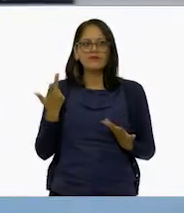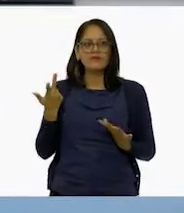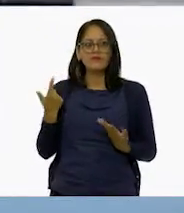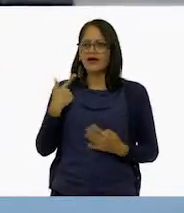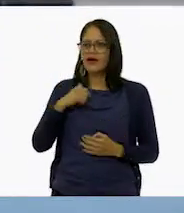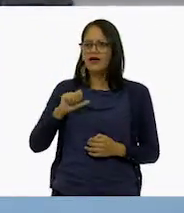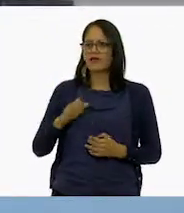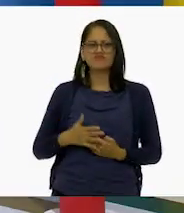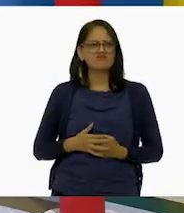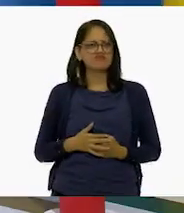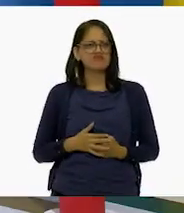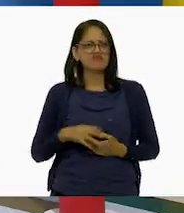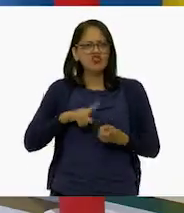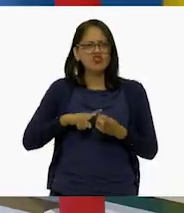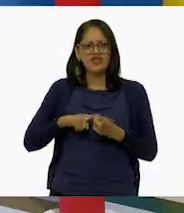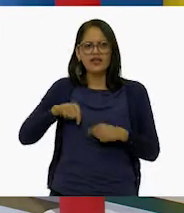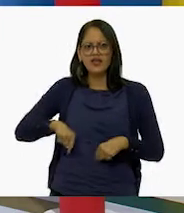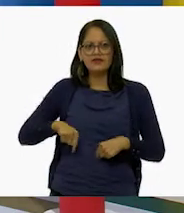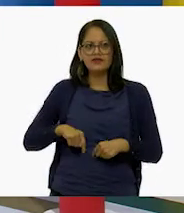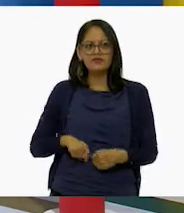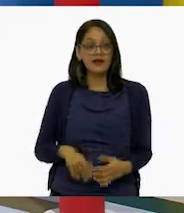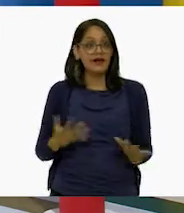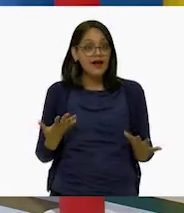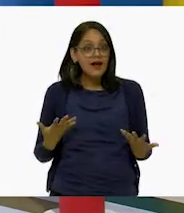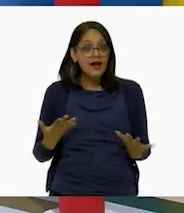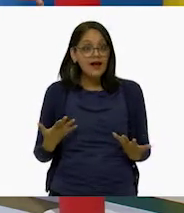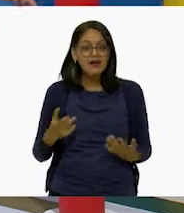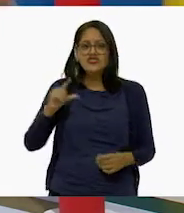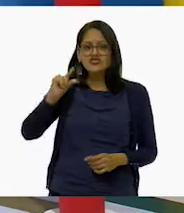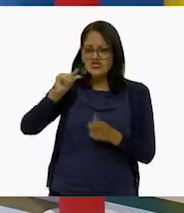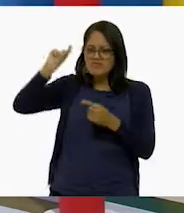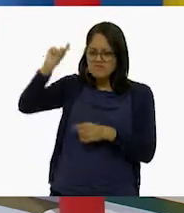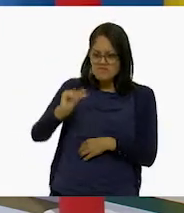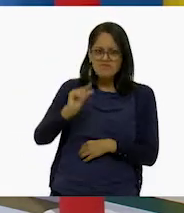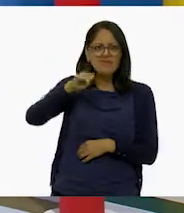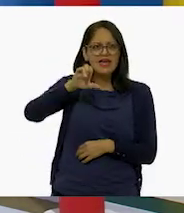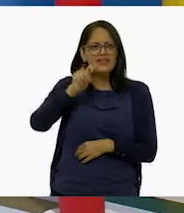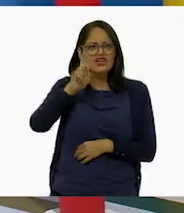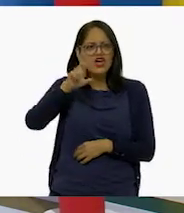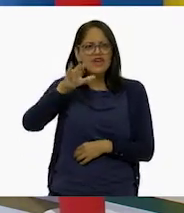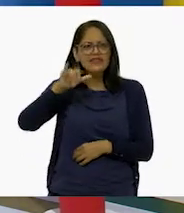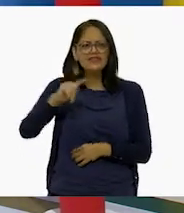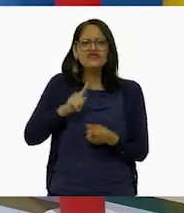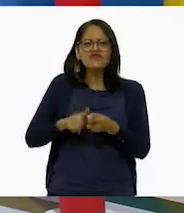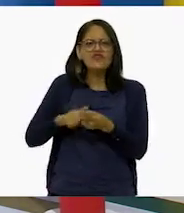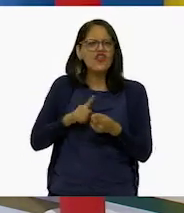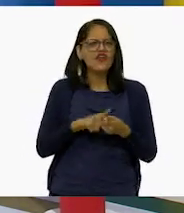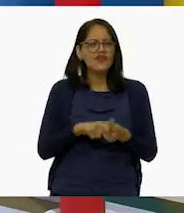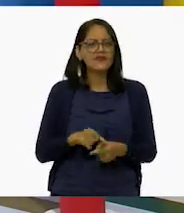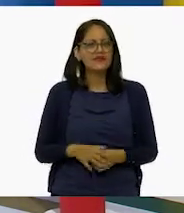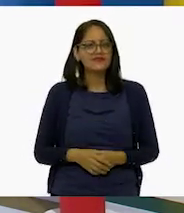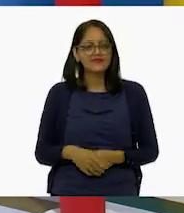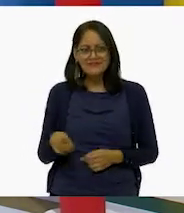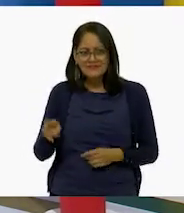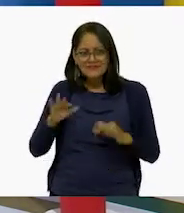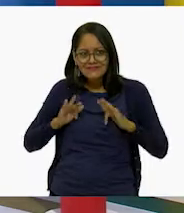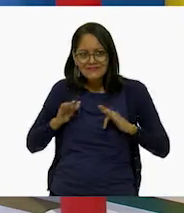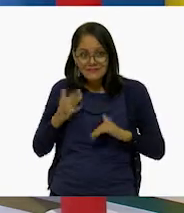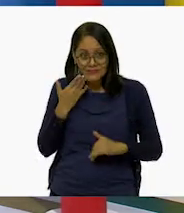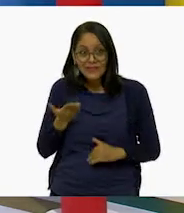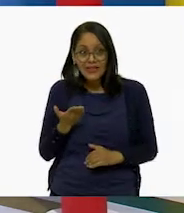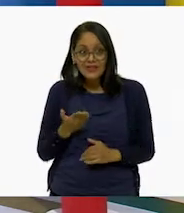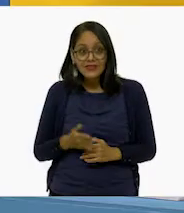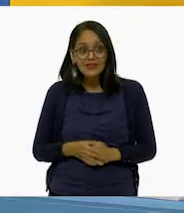¡Ay! ¿En dónde estoy? ¡Ay! ¡Y mi meteorito! ¡¿Dónde está mi meteorito?! ¿Estás bien, Ale?